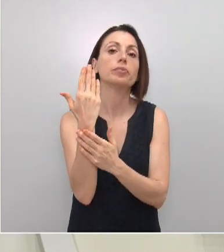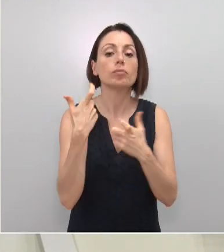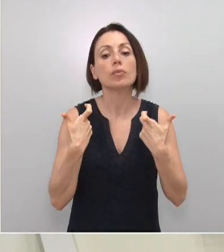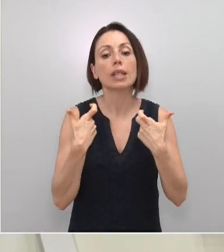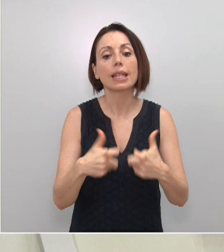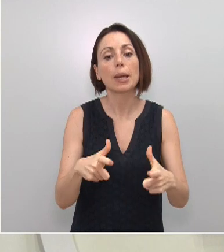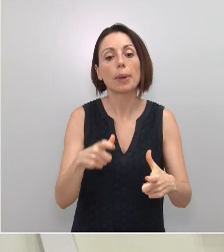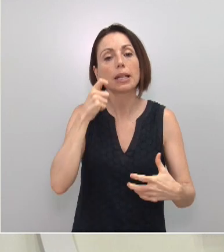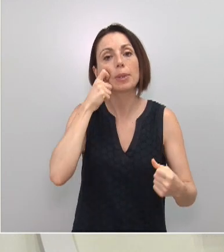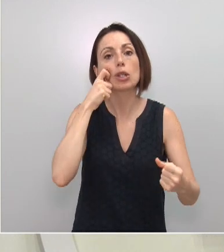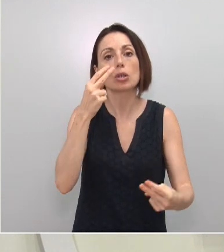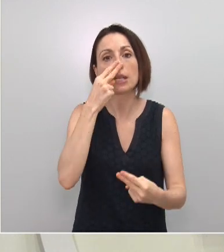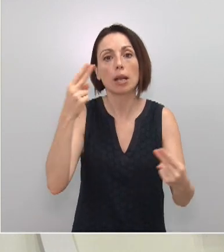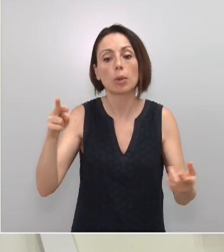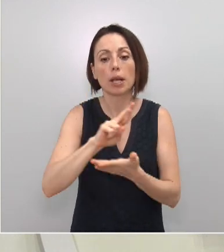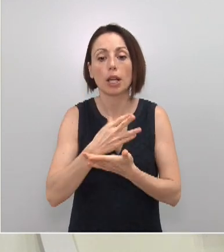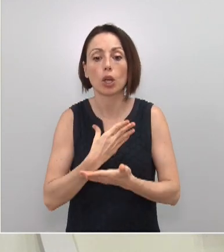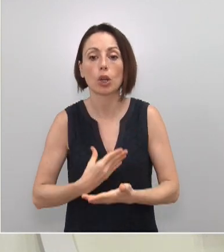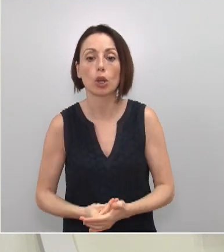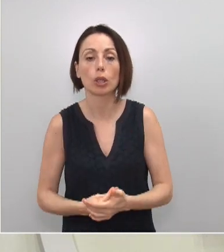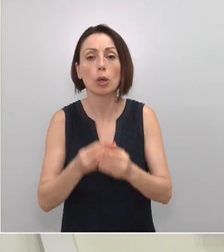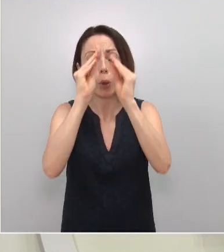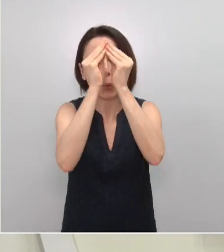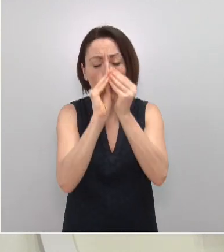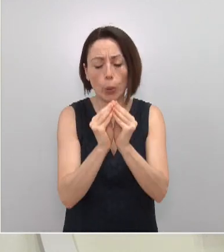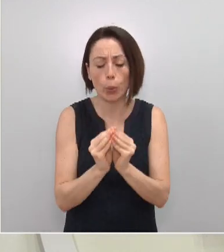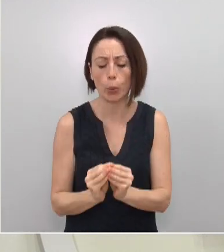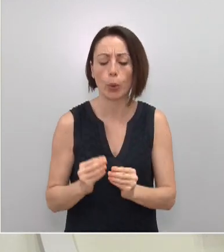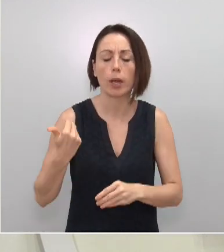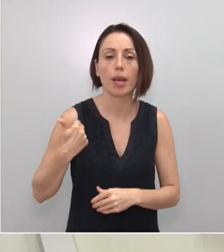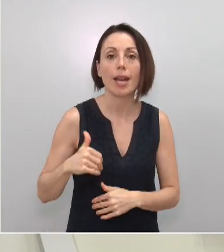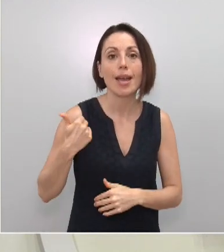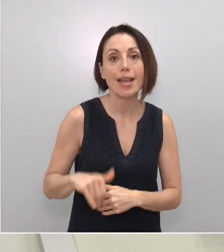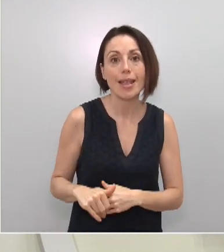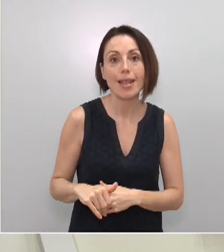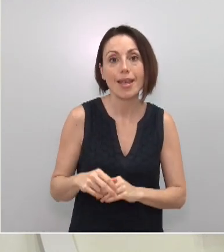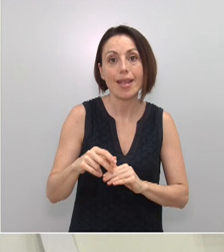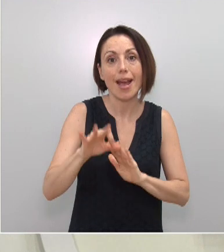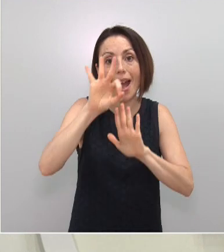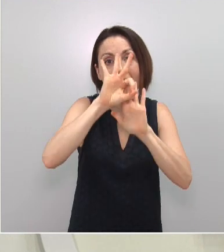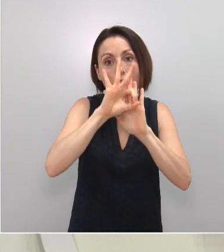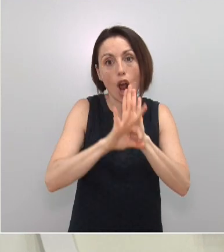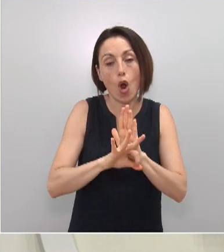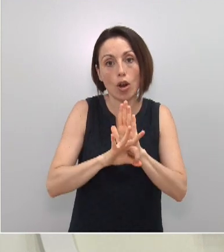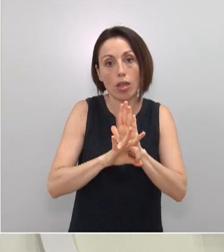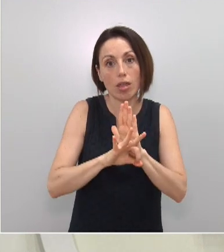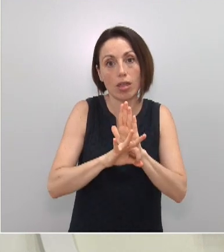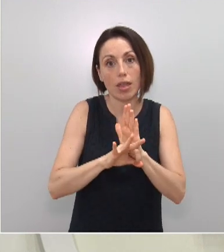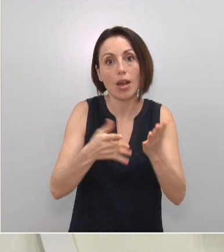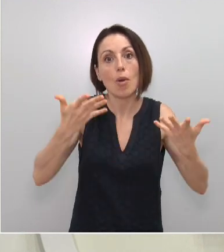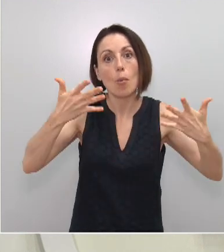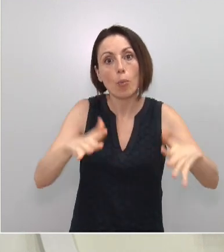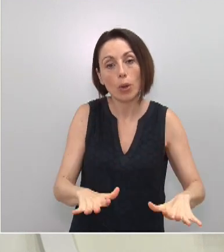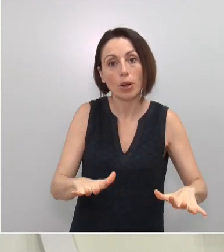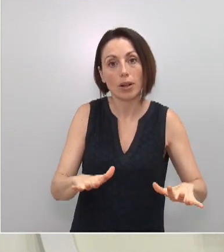Departamento de Salud Público de la región de Murcia está elaborando ya esa orden de cese temporal, de